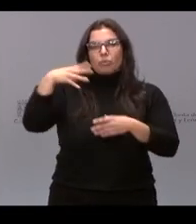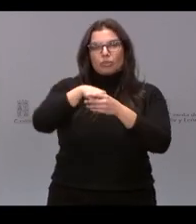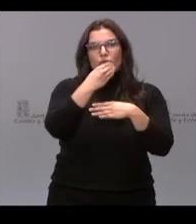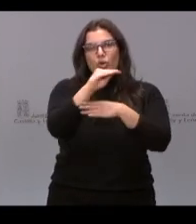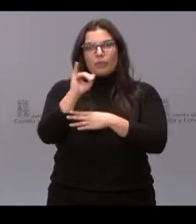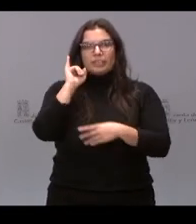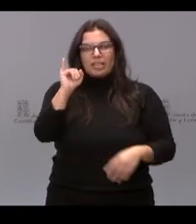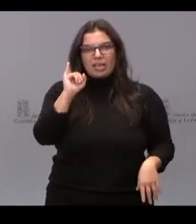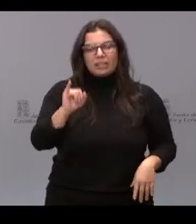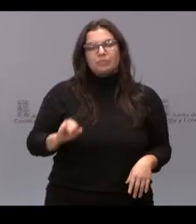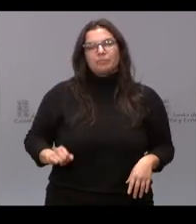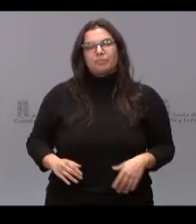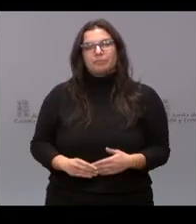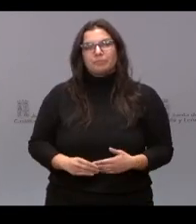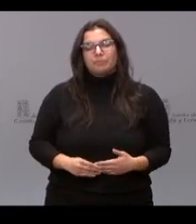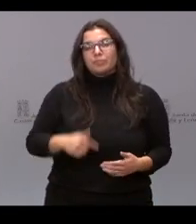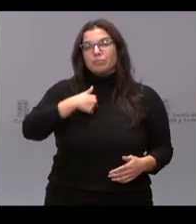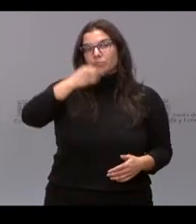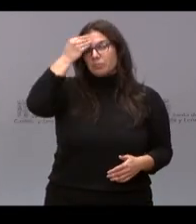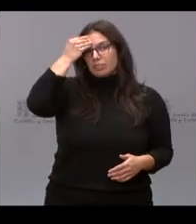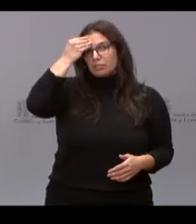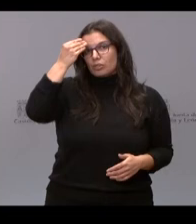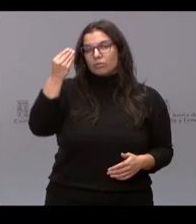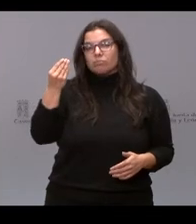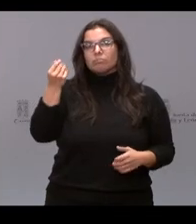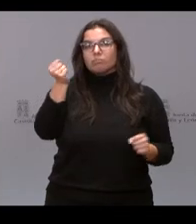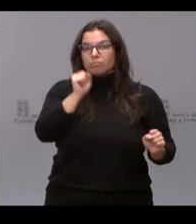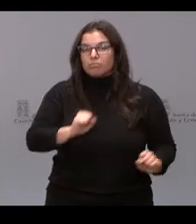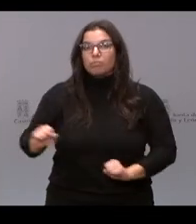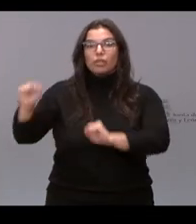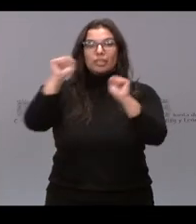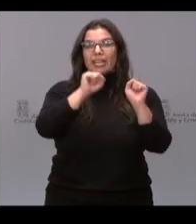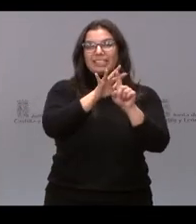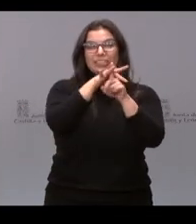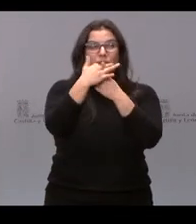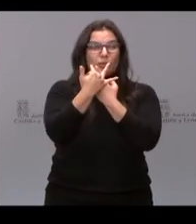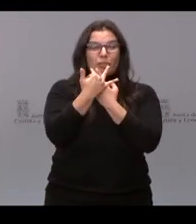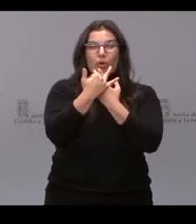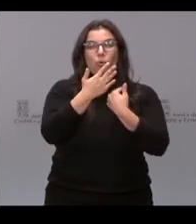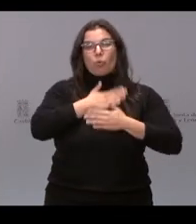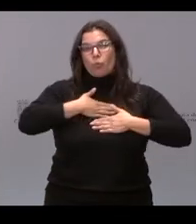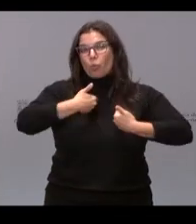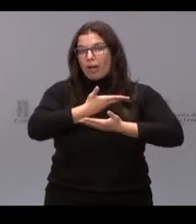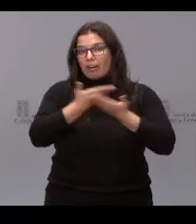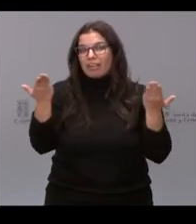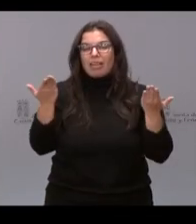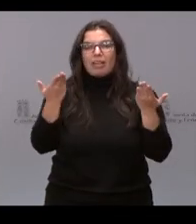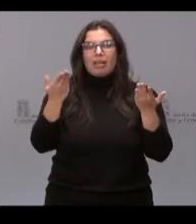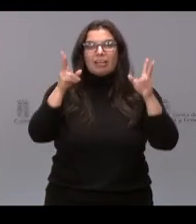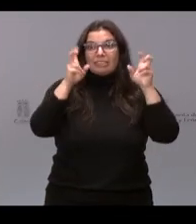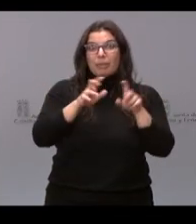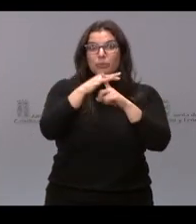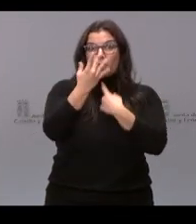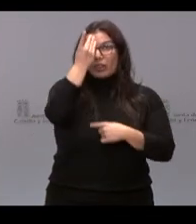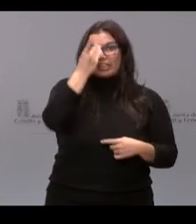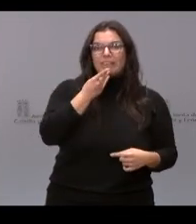en su entorno. Creo que proteger todas las circunstancias en la situación digital me parece